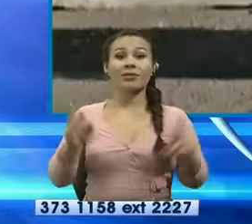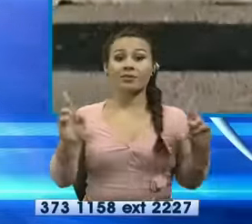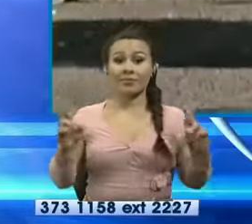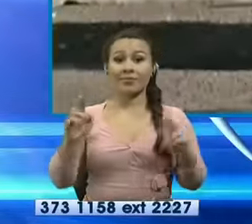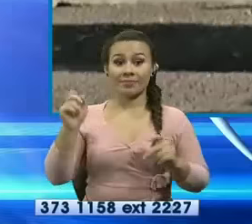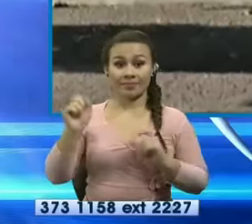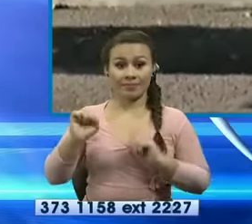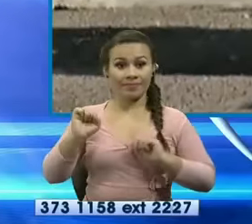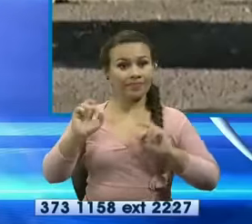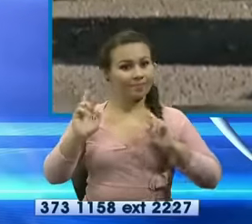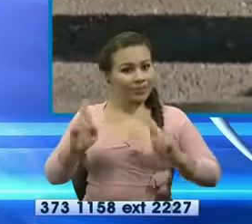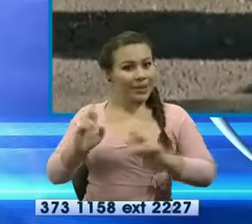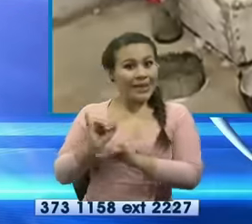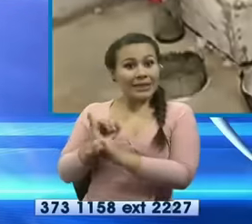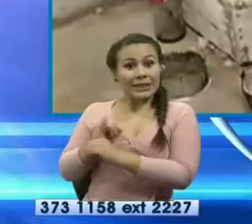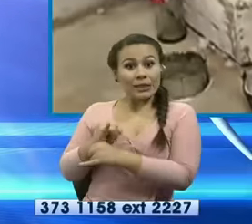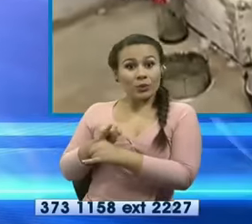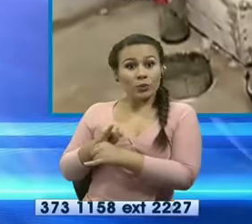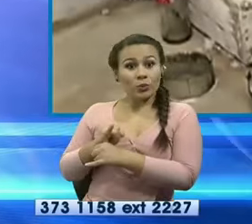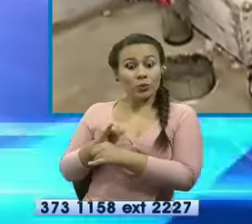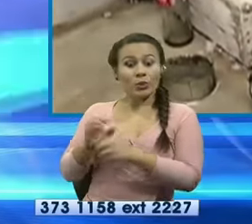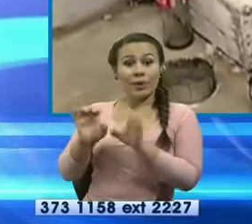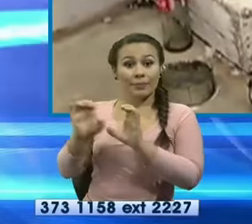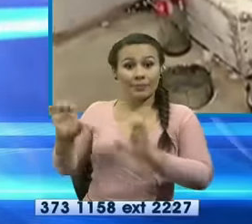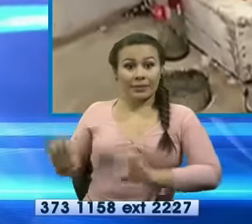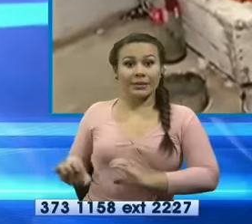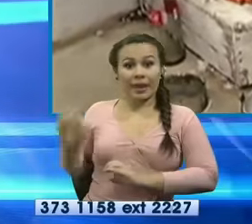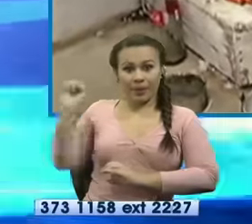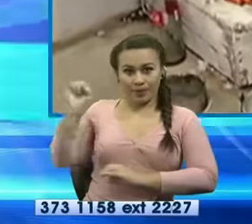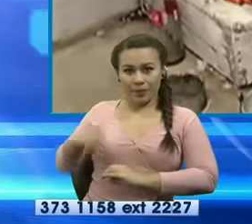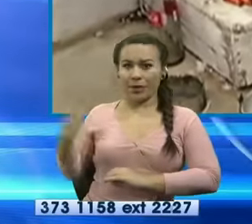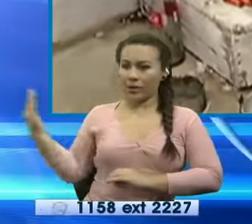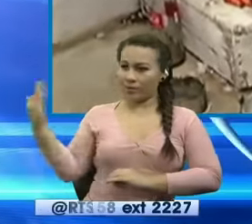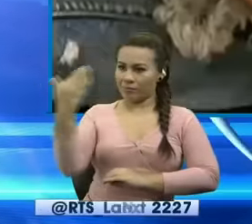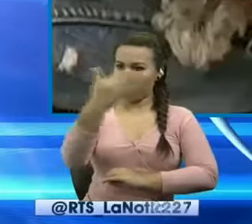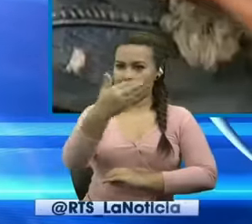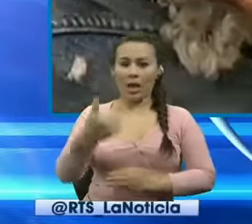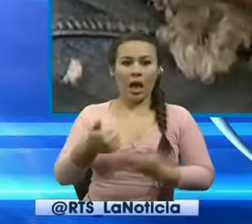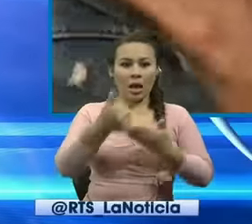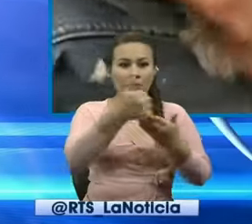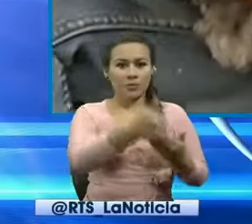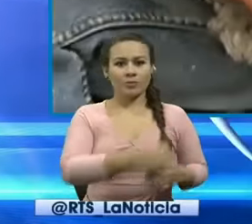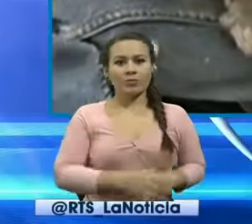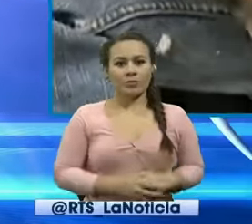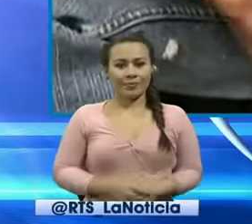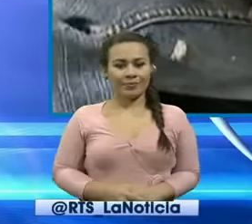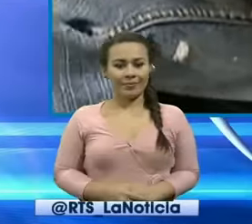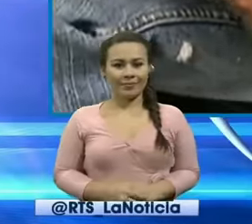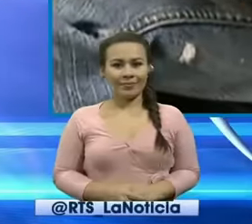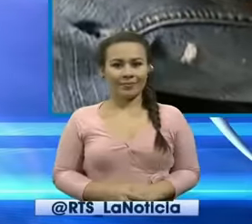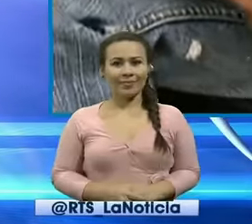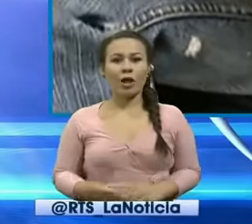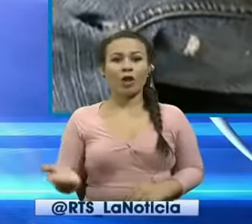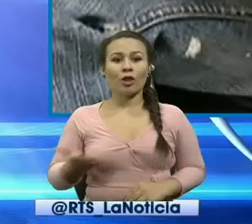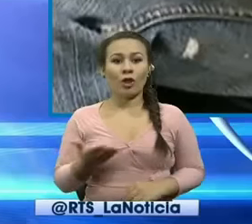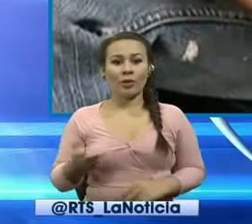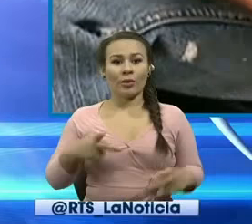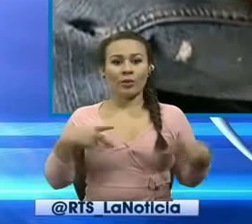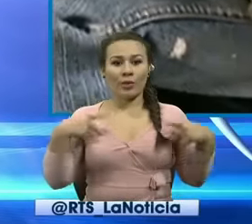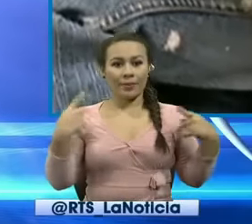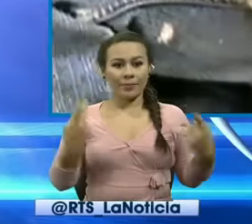alguna entidad o alguna institución que más bien lo ayude que retenga a los animalitos que le den una vida